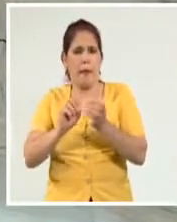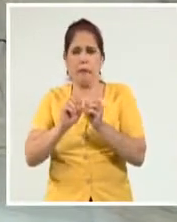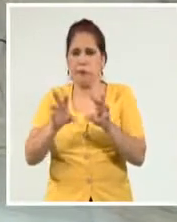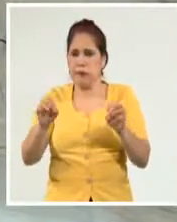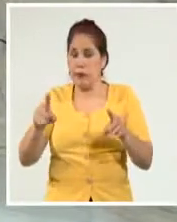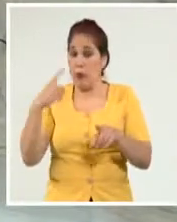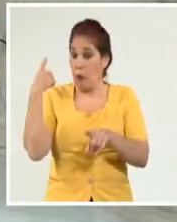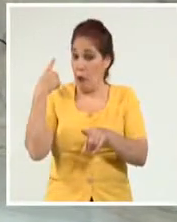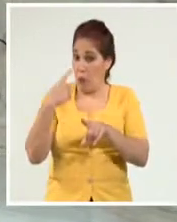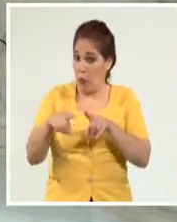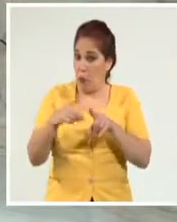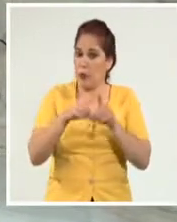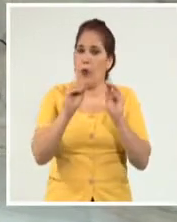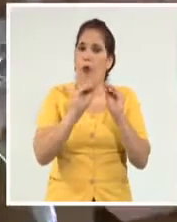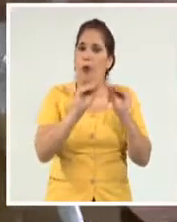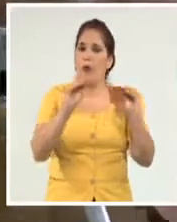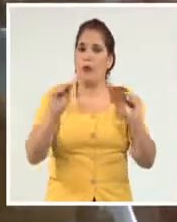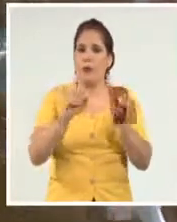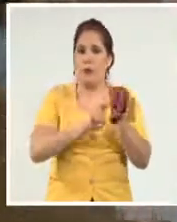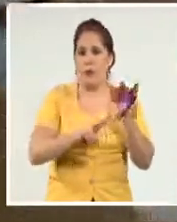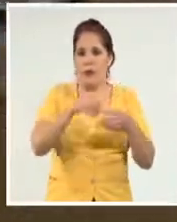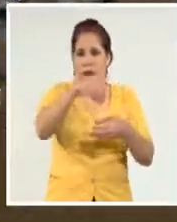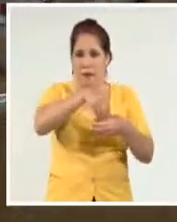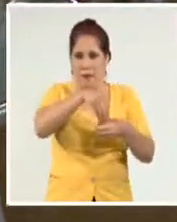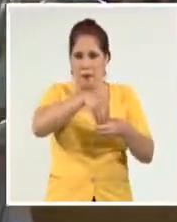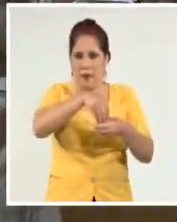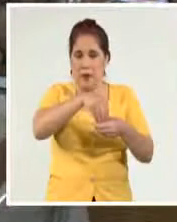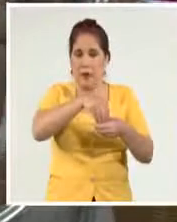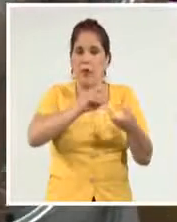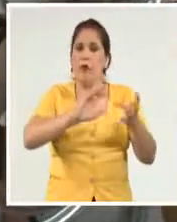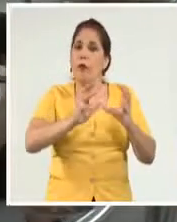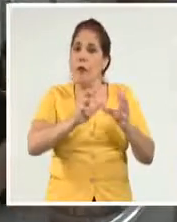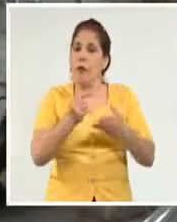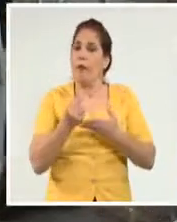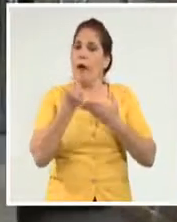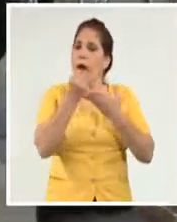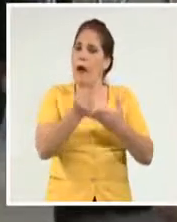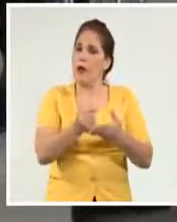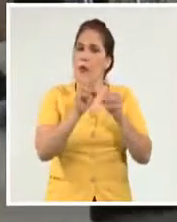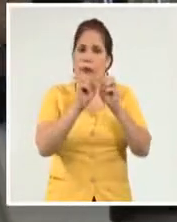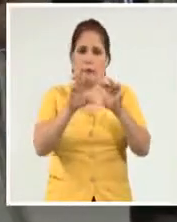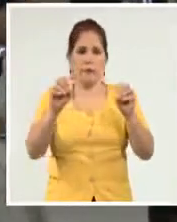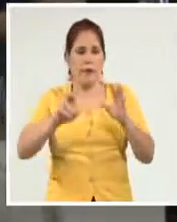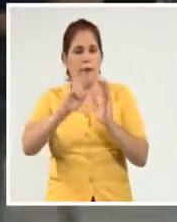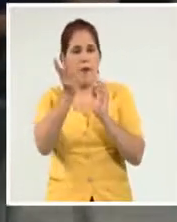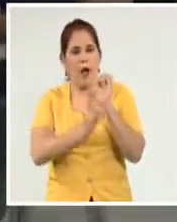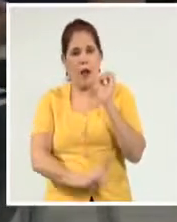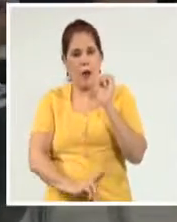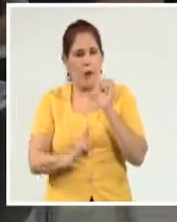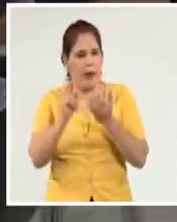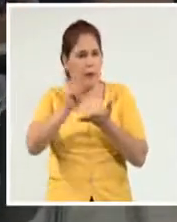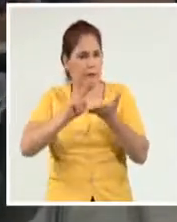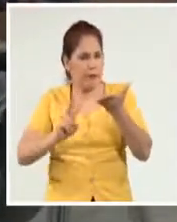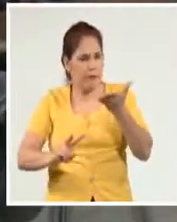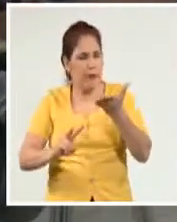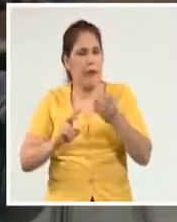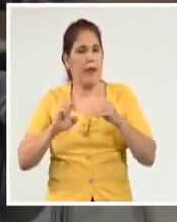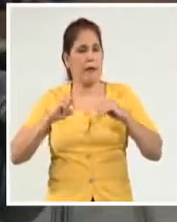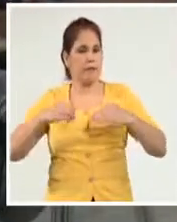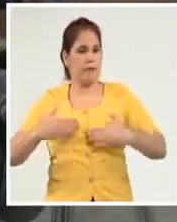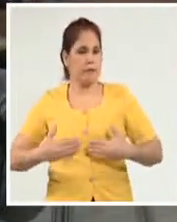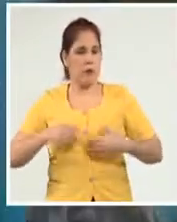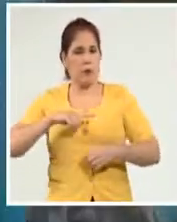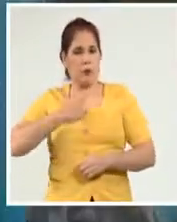corresponden a convocatorias provinciales. Este sistema contribuye a la difusión de los valores intelectuales y estéticos de la